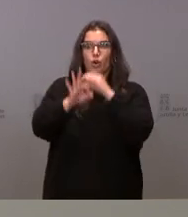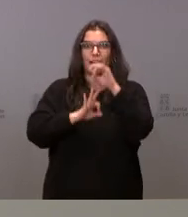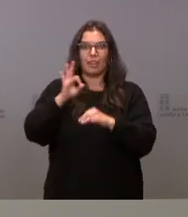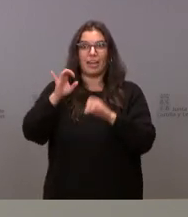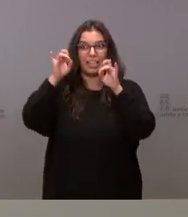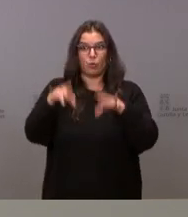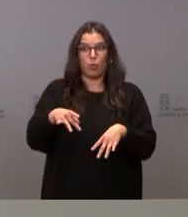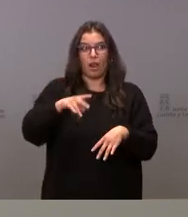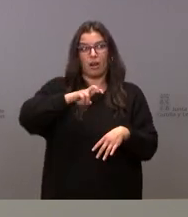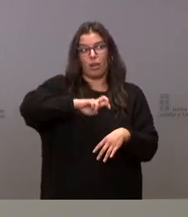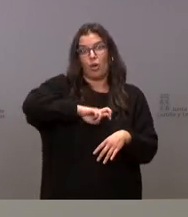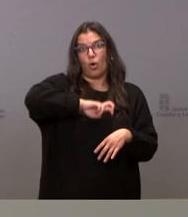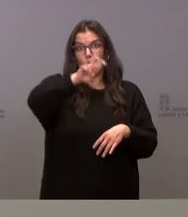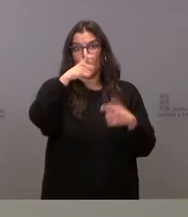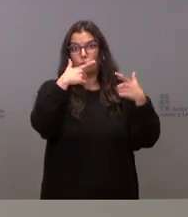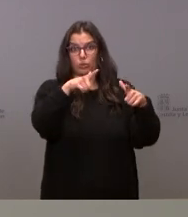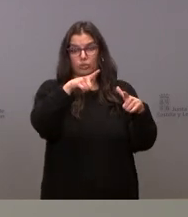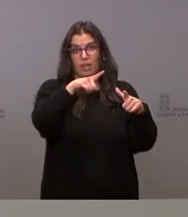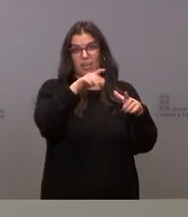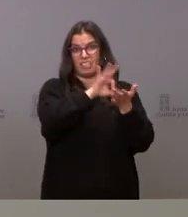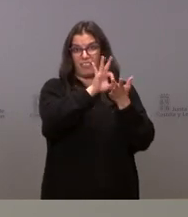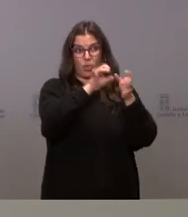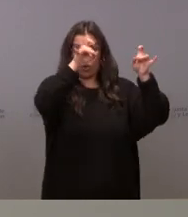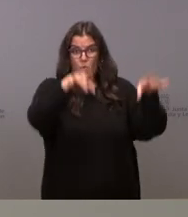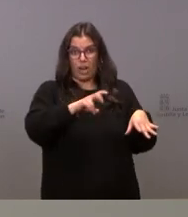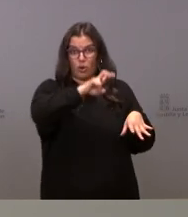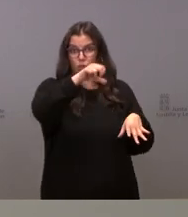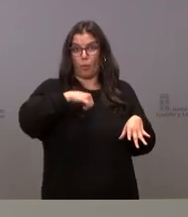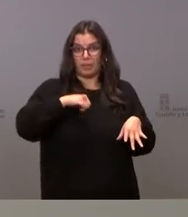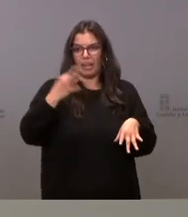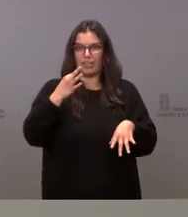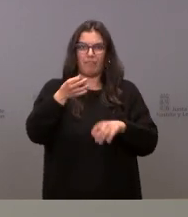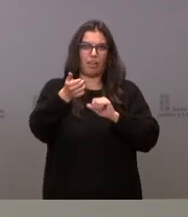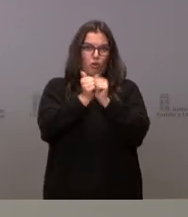que otras unidades de cirugía pediátrica de otros hospitales